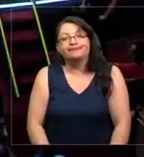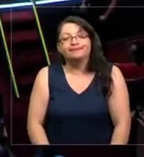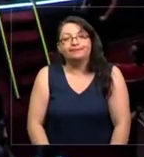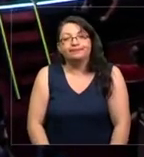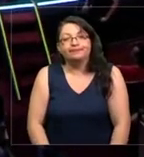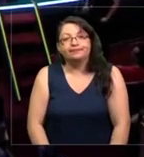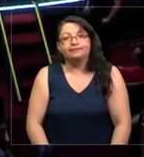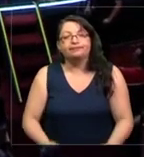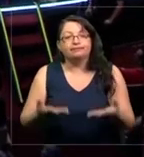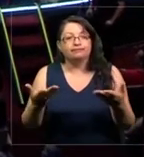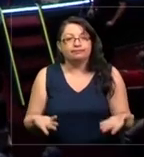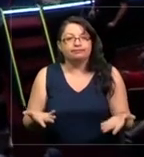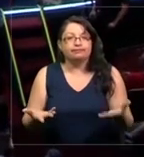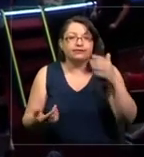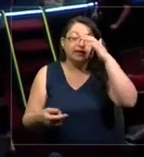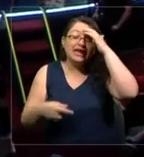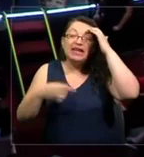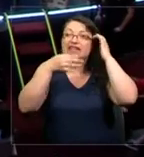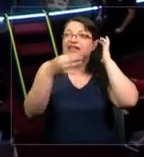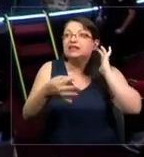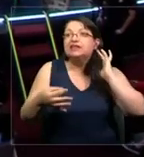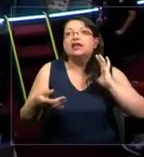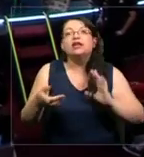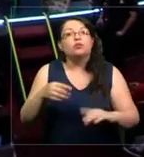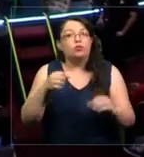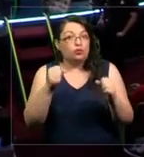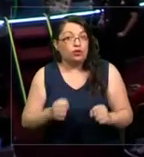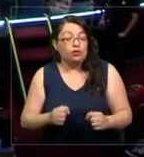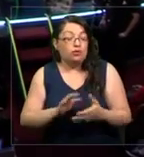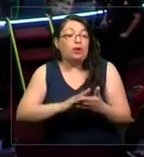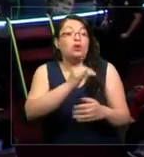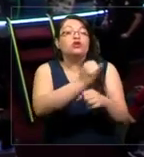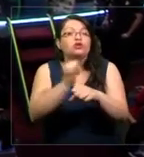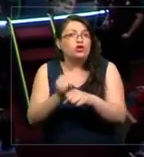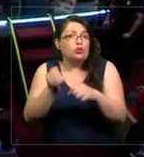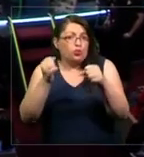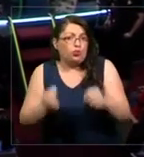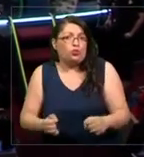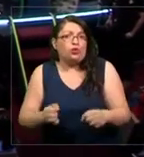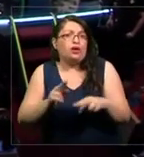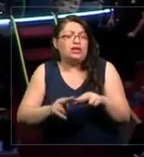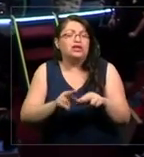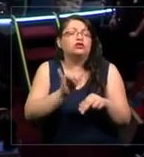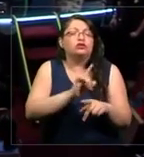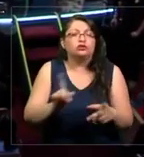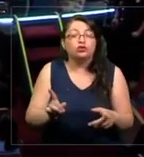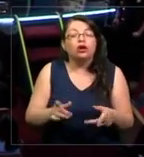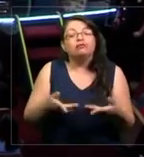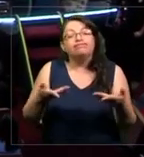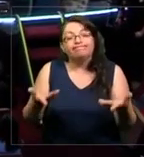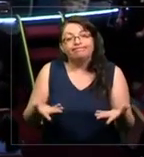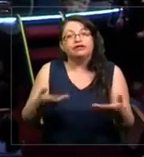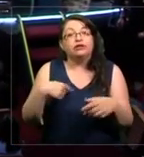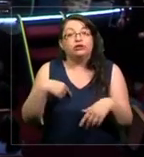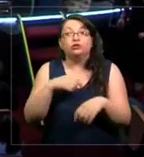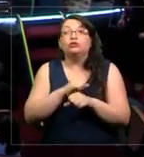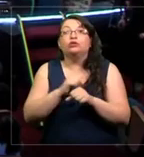Así que habla de la factibilidad institucional. Y no puedo no